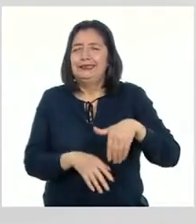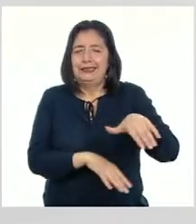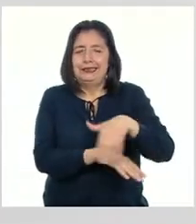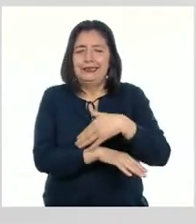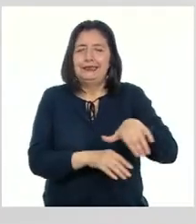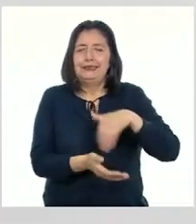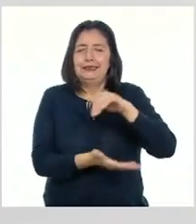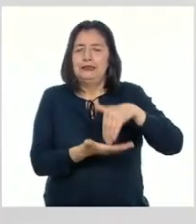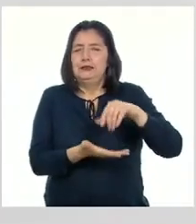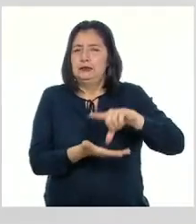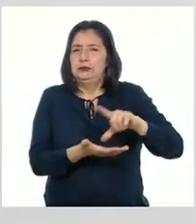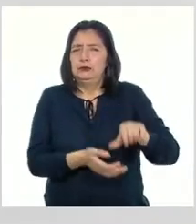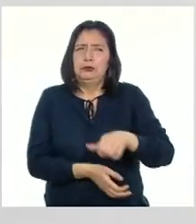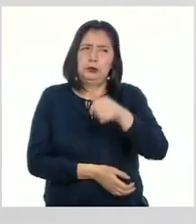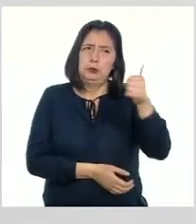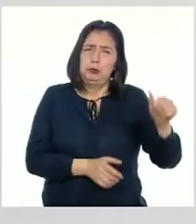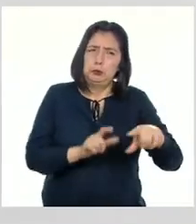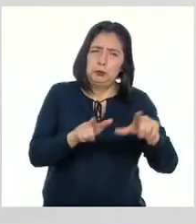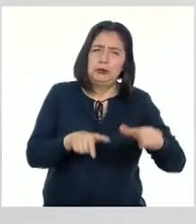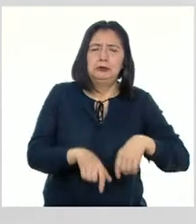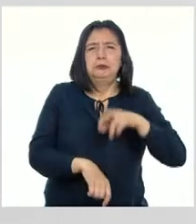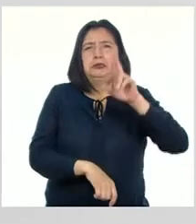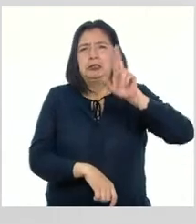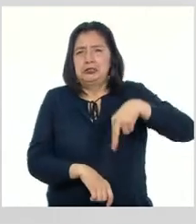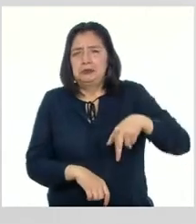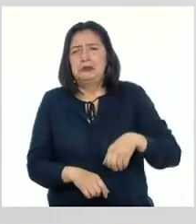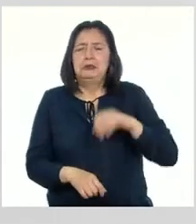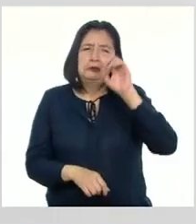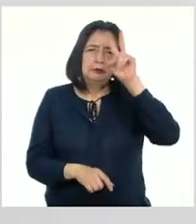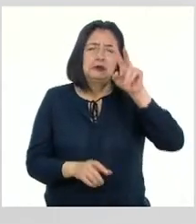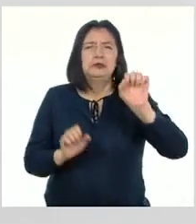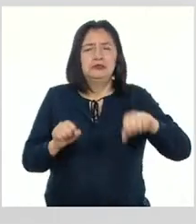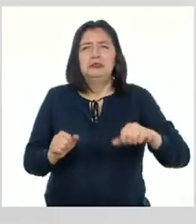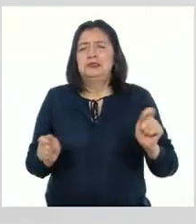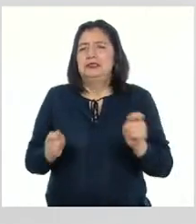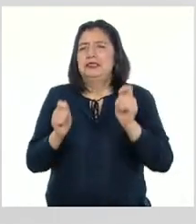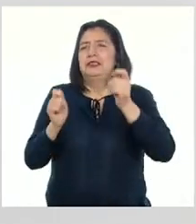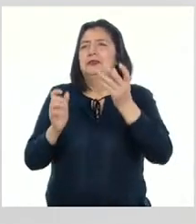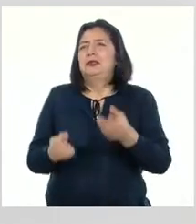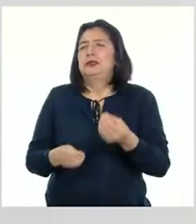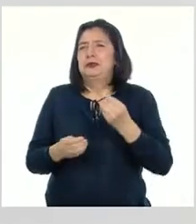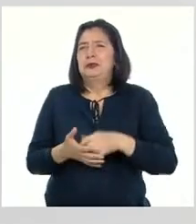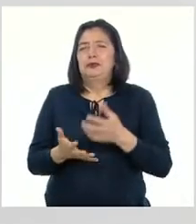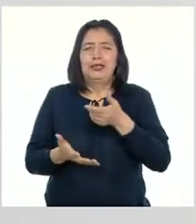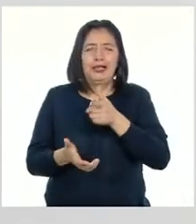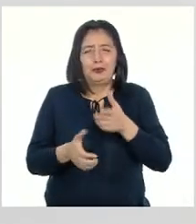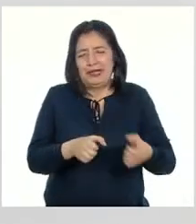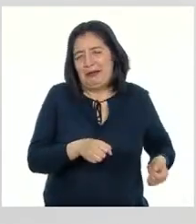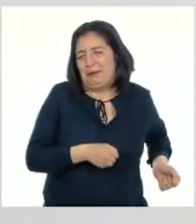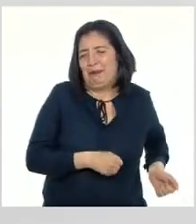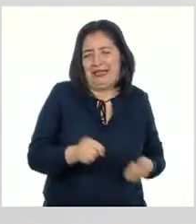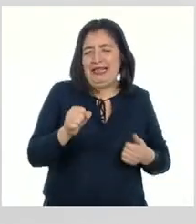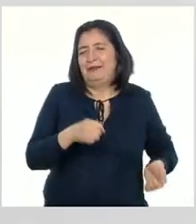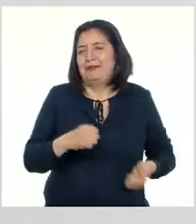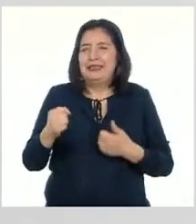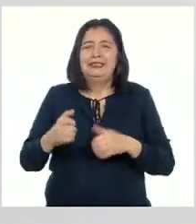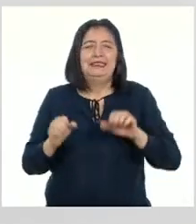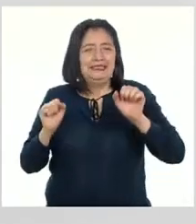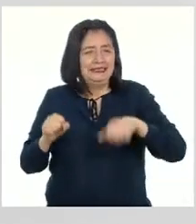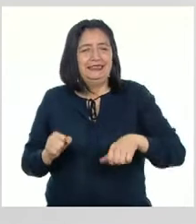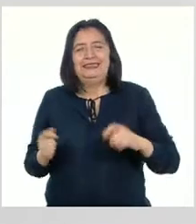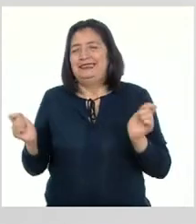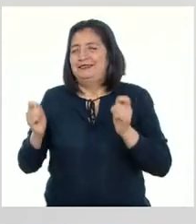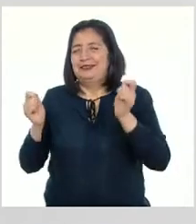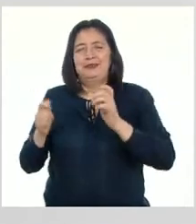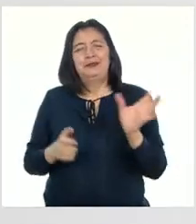Pero en otros barrios como el Rímac o la Victoria Se celebraba con el tradicional baldazo de agua Había fiestas